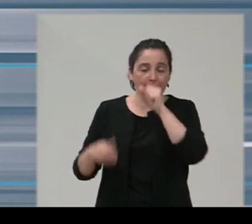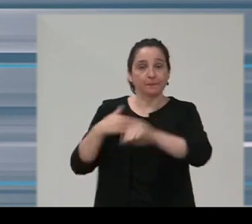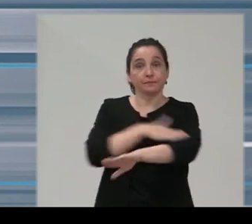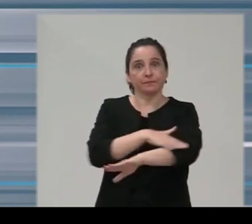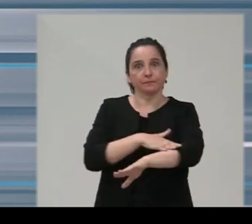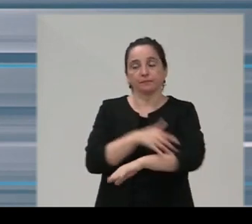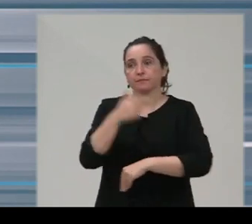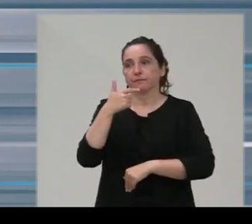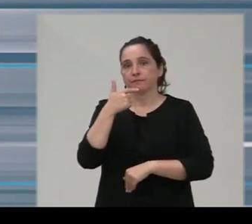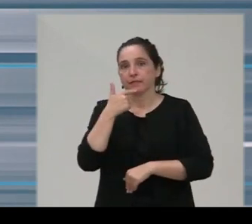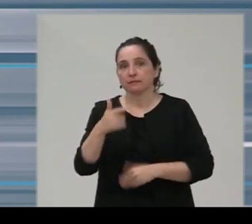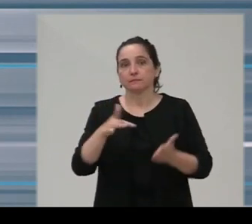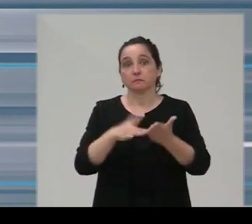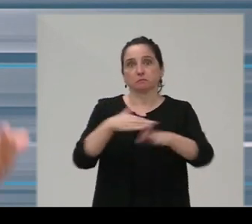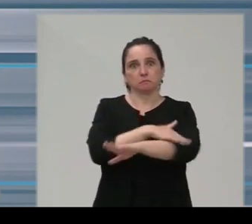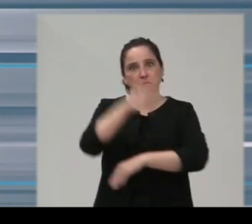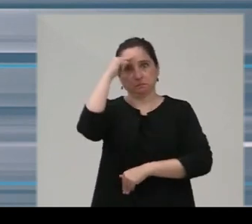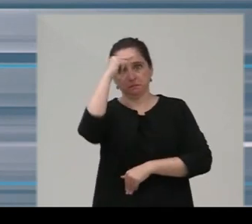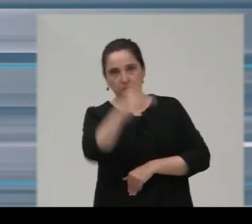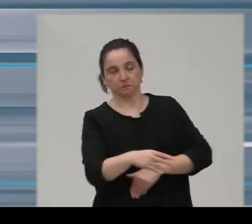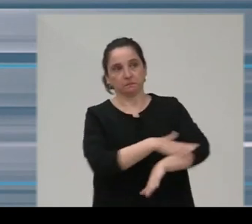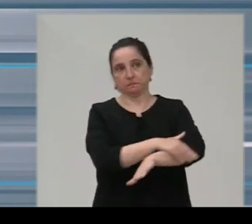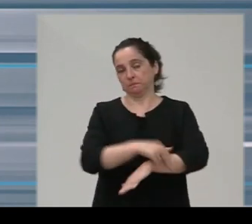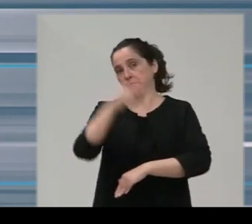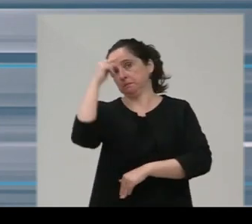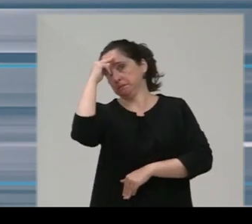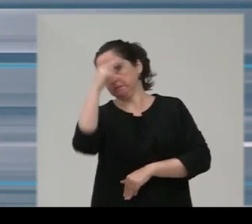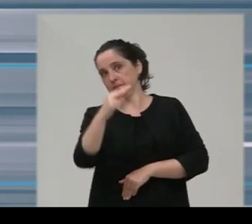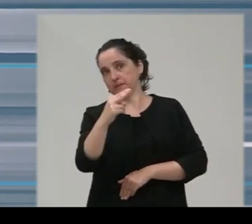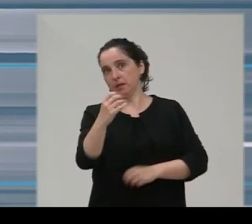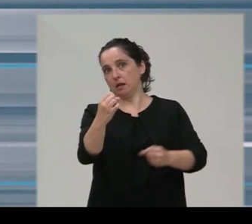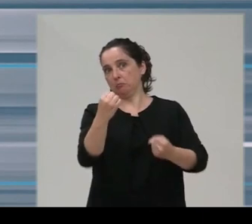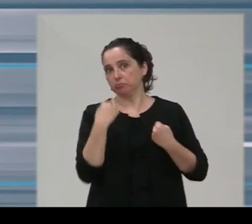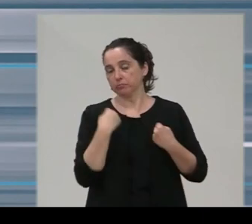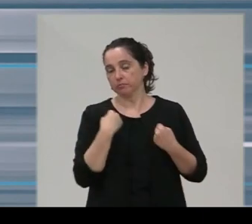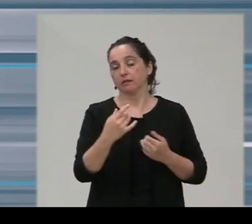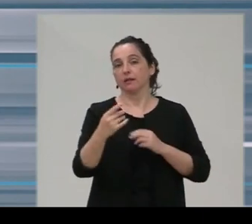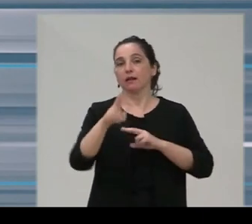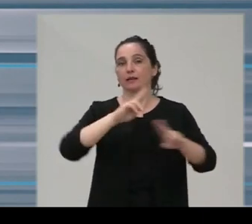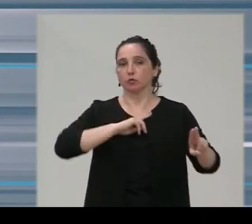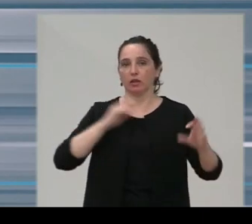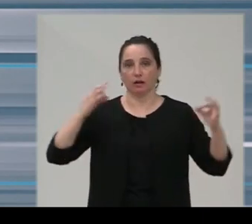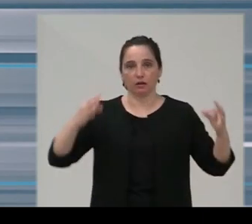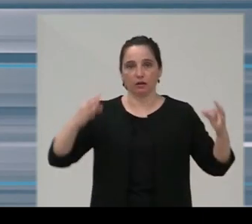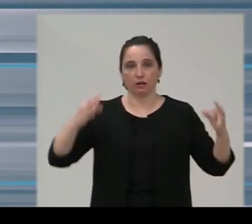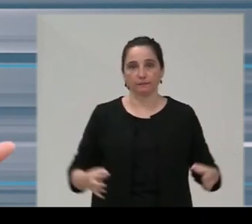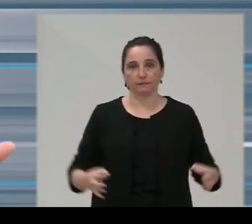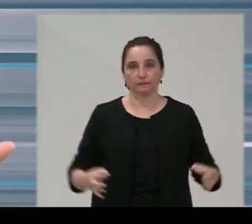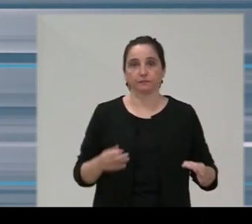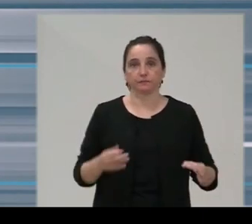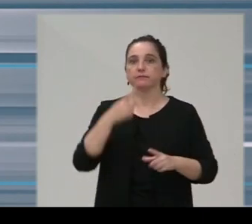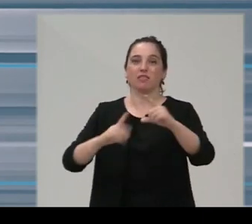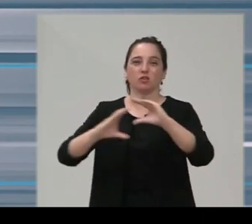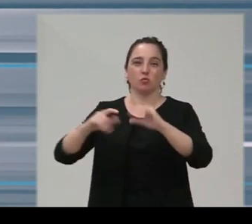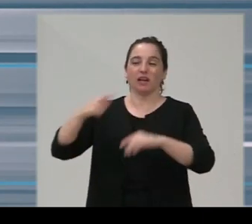delicadeza que el ministerio tenga el respeto y la lealtad institucional de responder formalmente y no a través de los medios